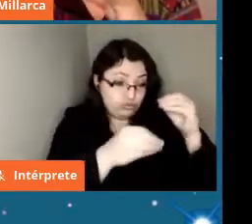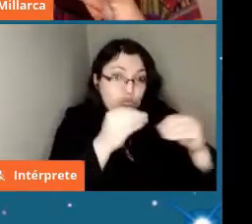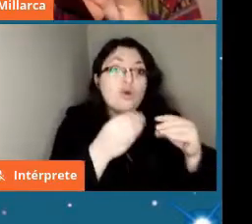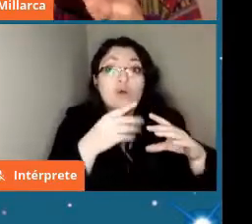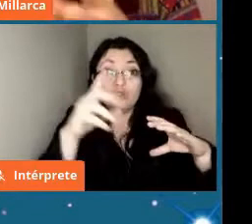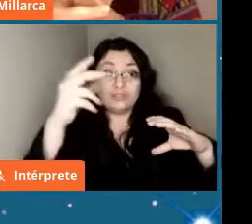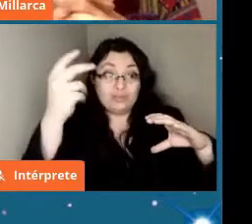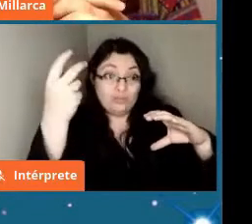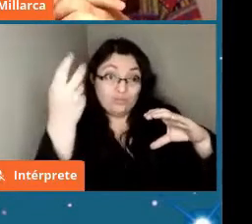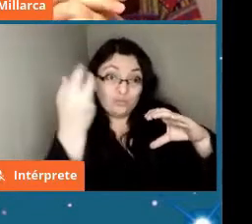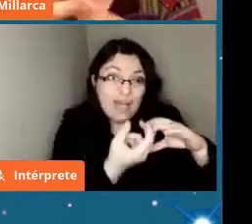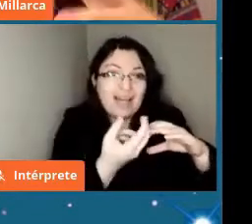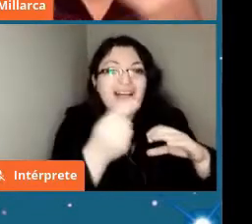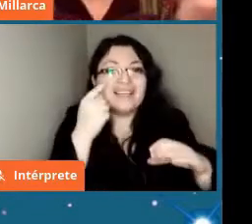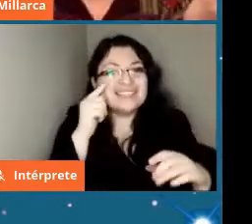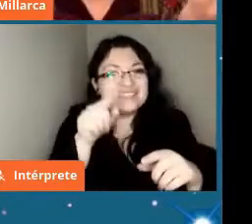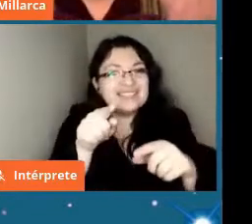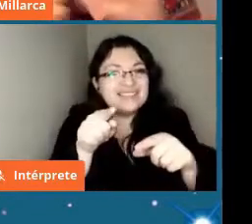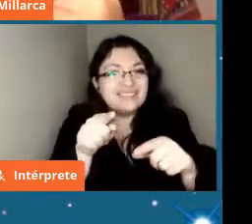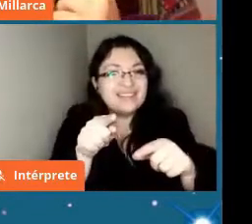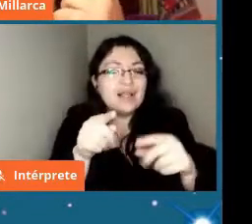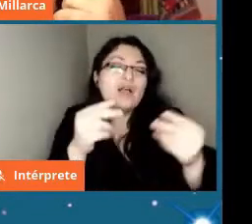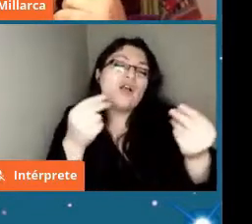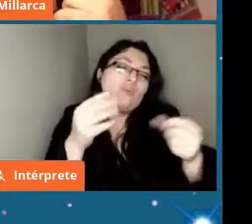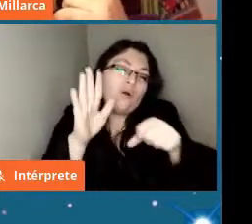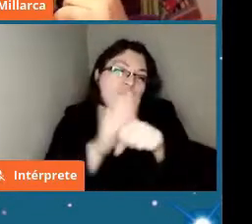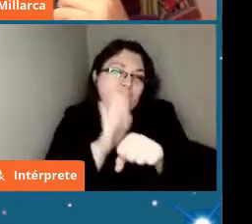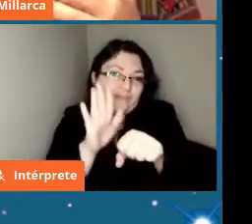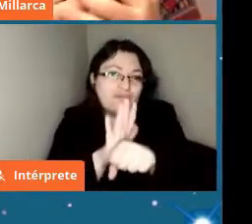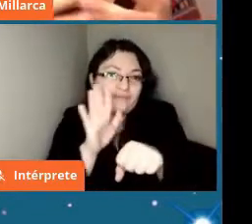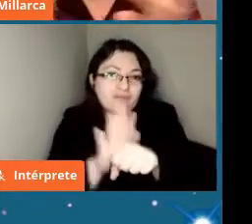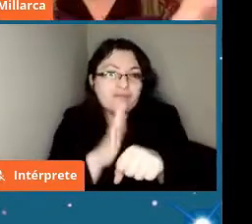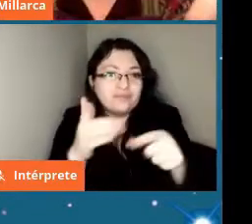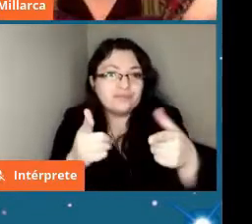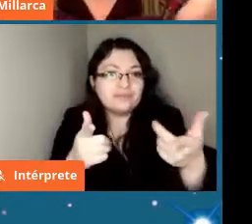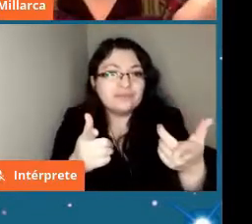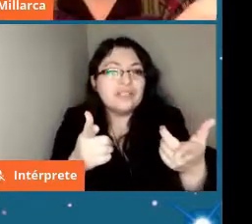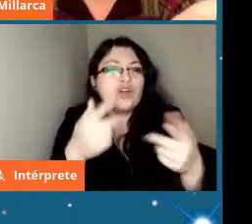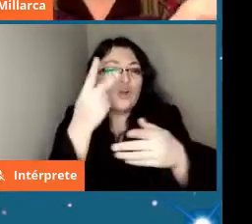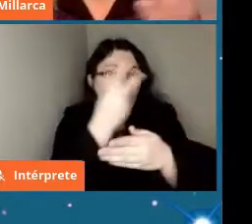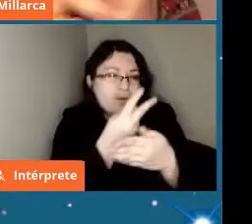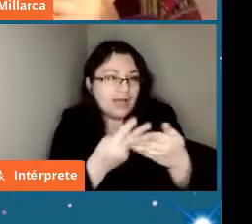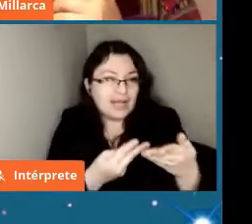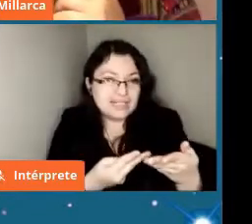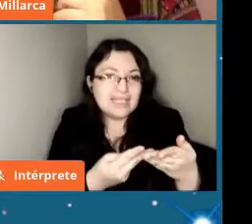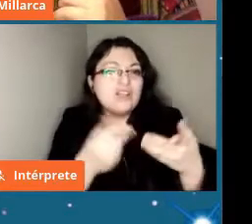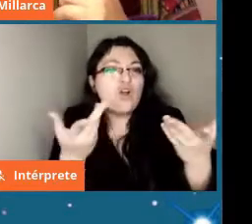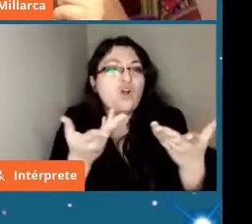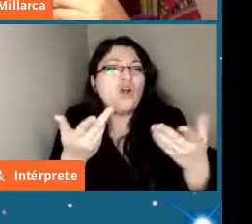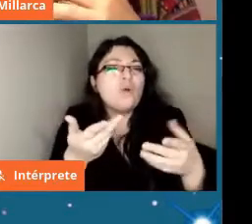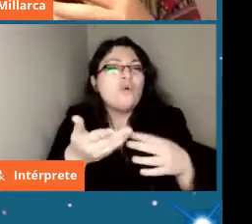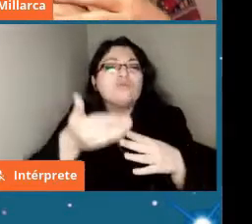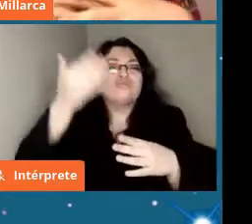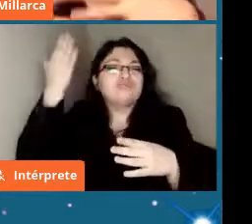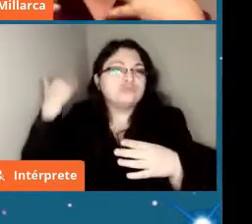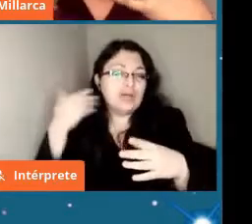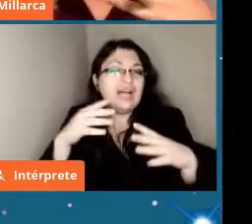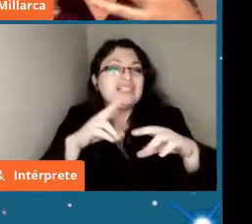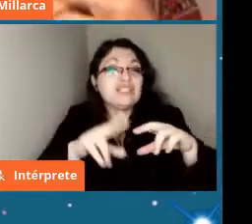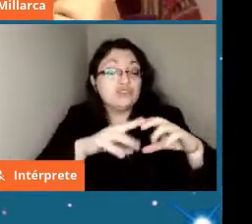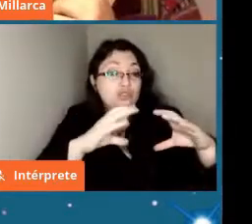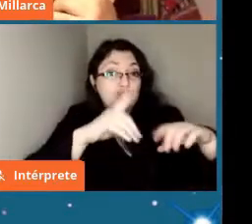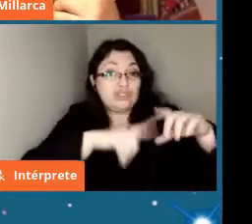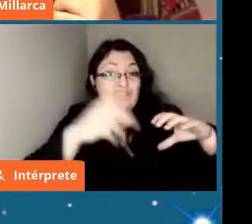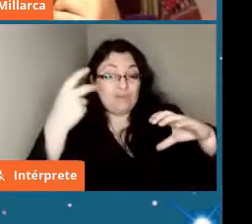que acá se ve una representación artística de este impacto de este gran impacto que de alguna forma